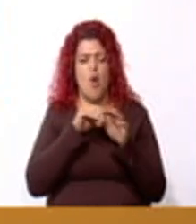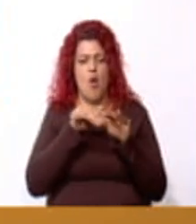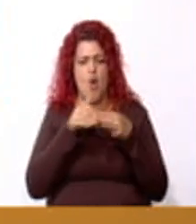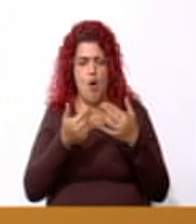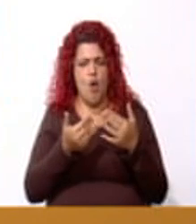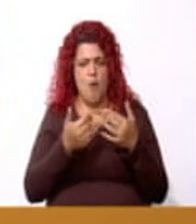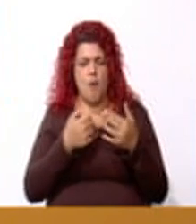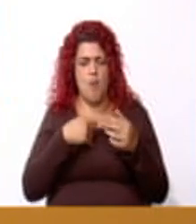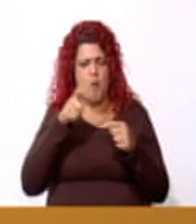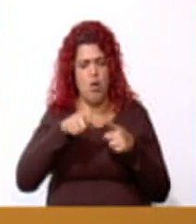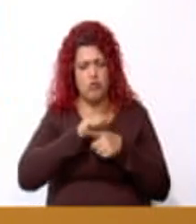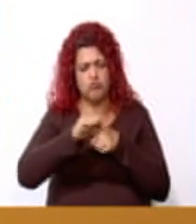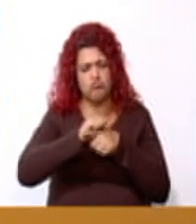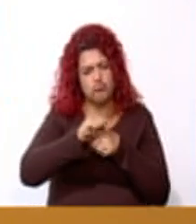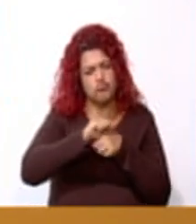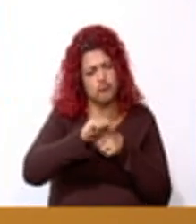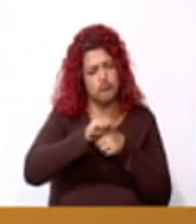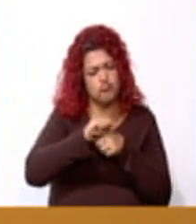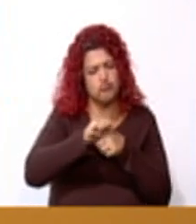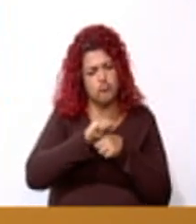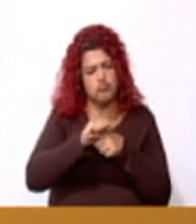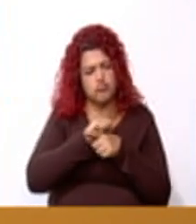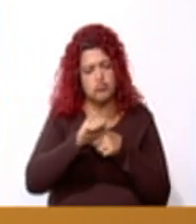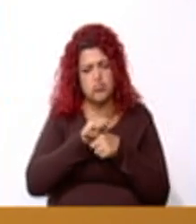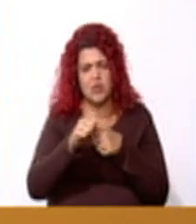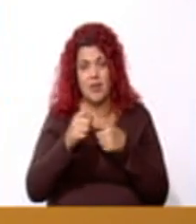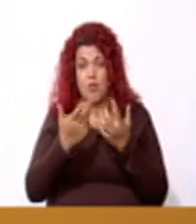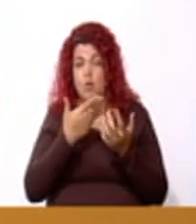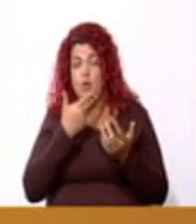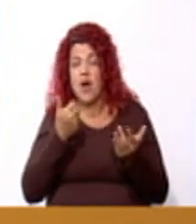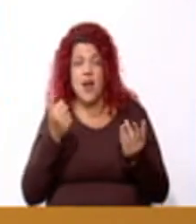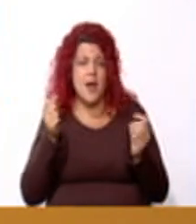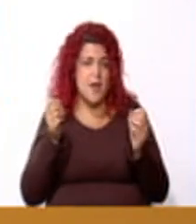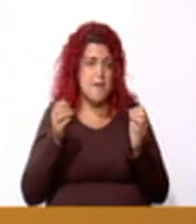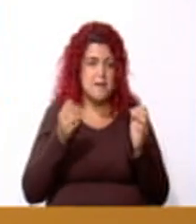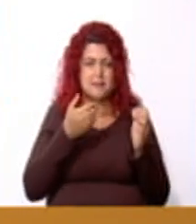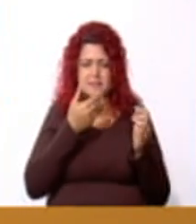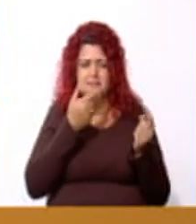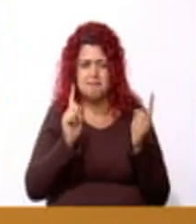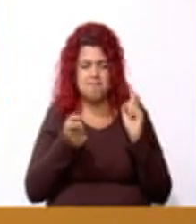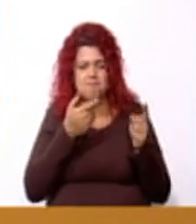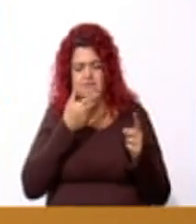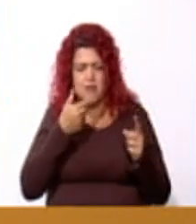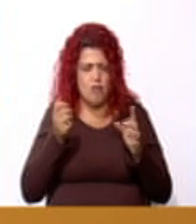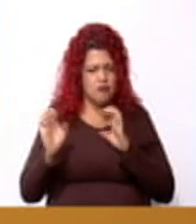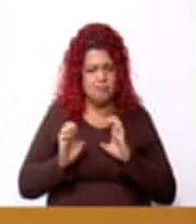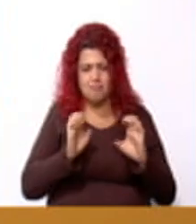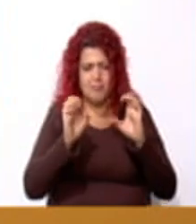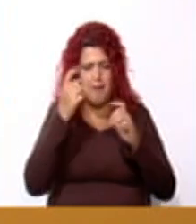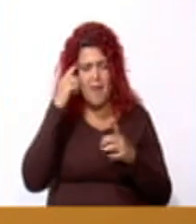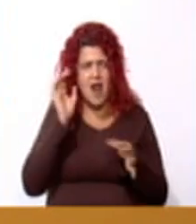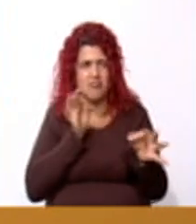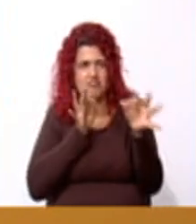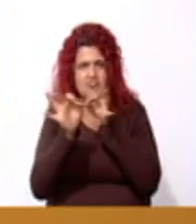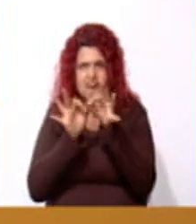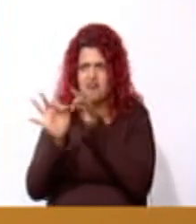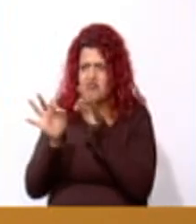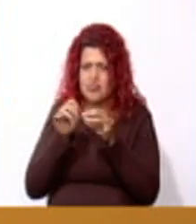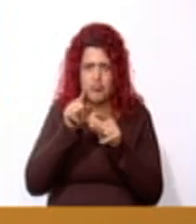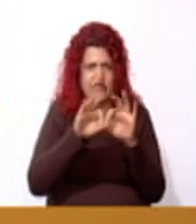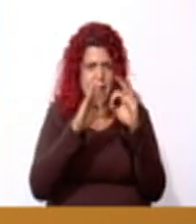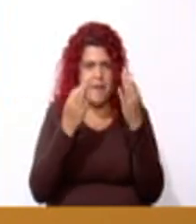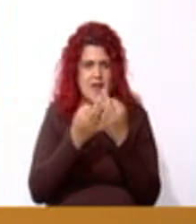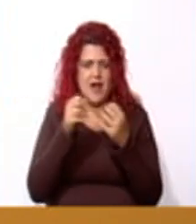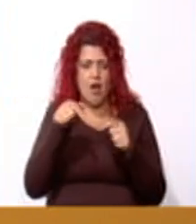reforzarlo, cuál es la mejor estrategia para que le expliquen a su familia lo que vimos en el programa de hoy.